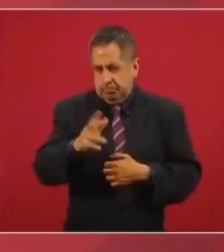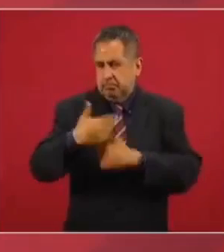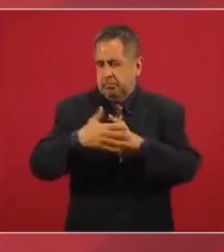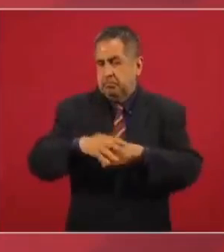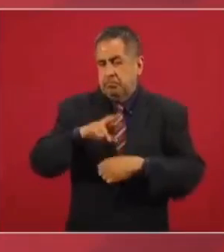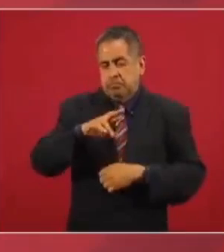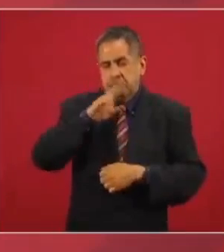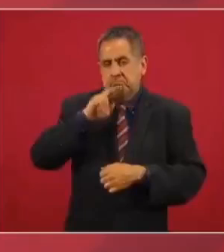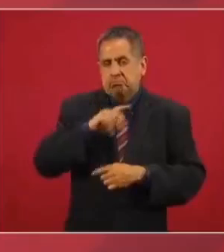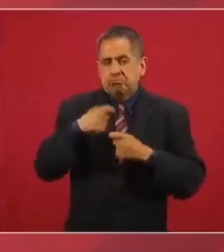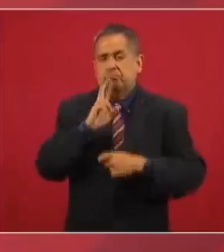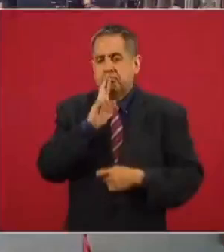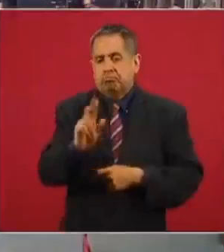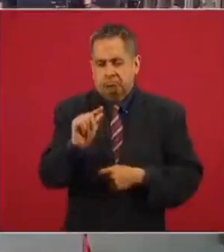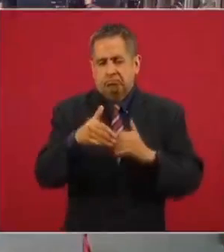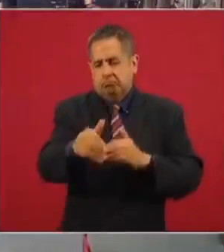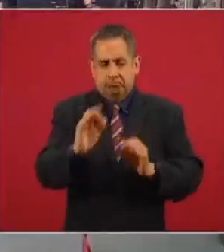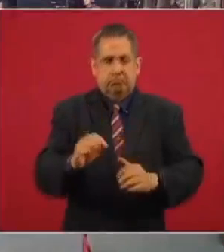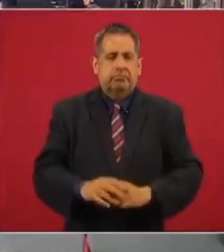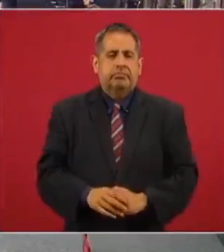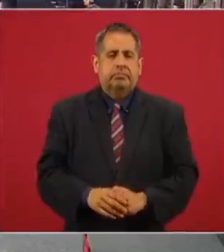vamos a dar respuesta.